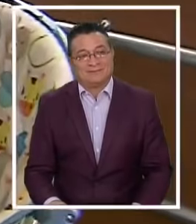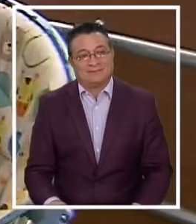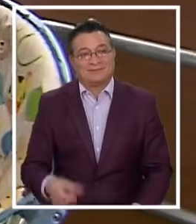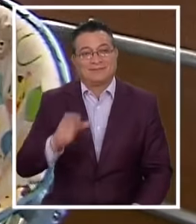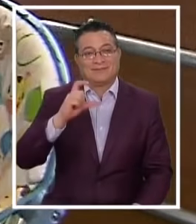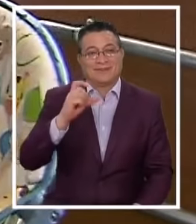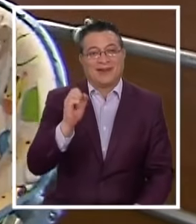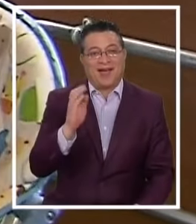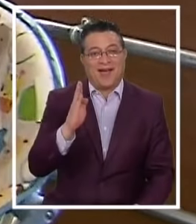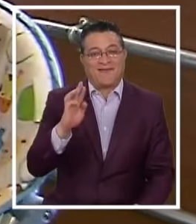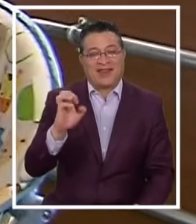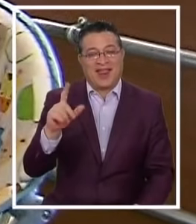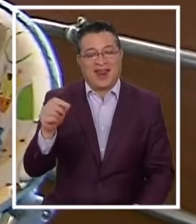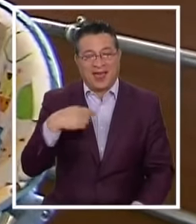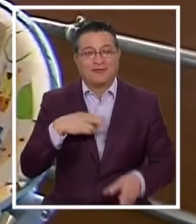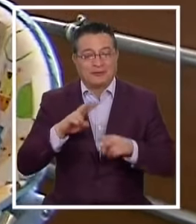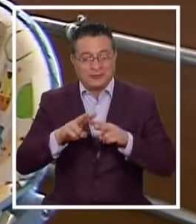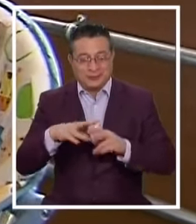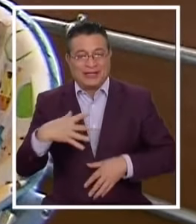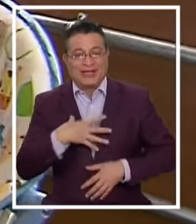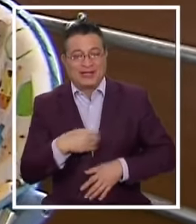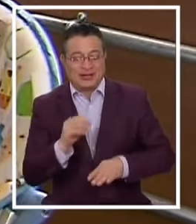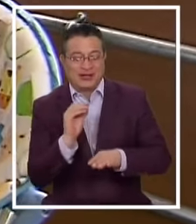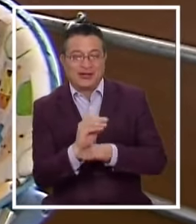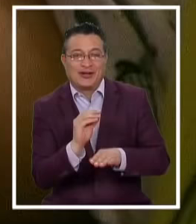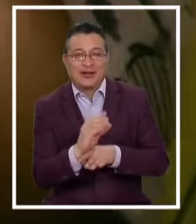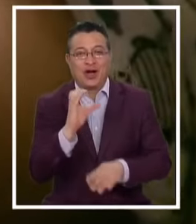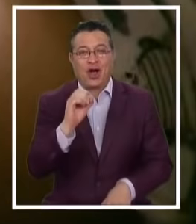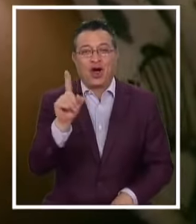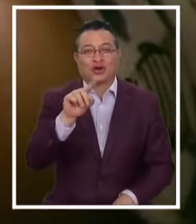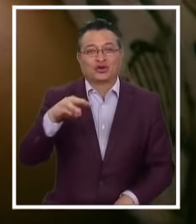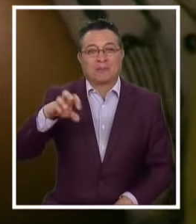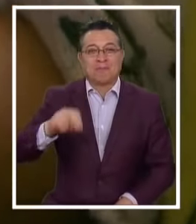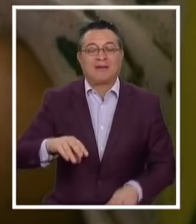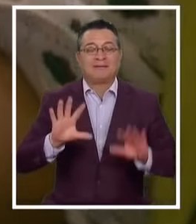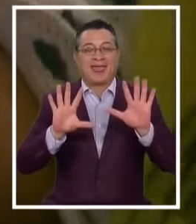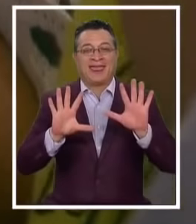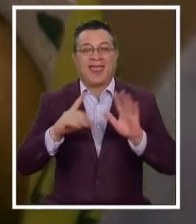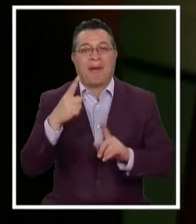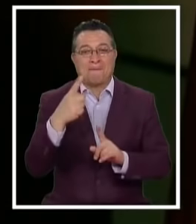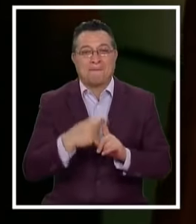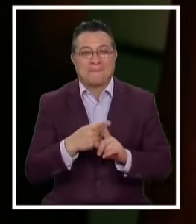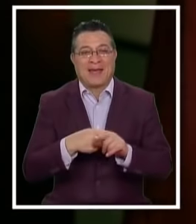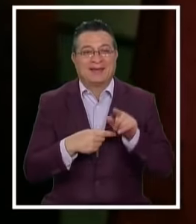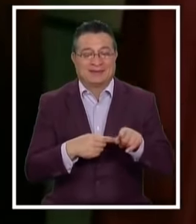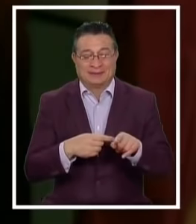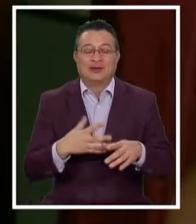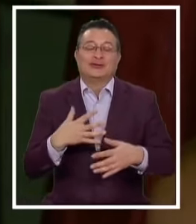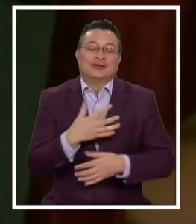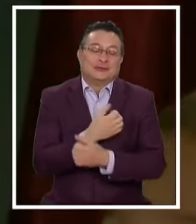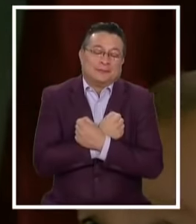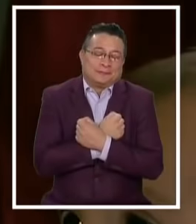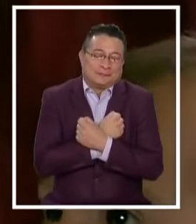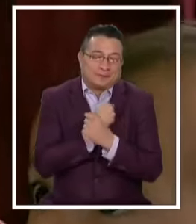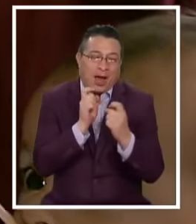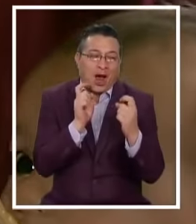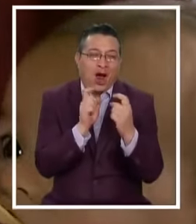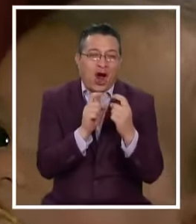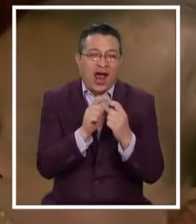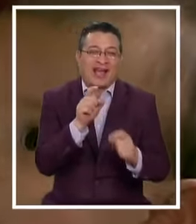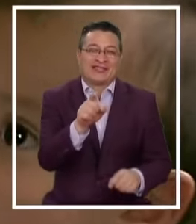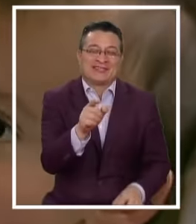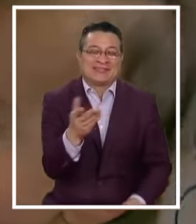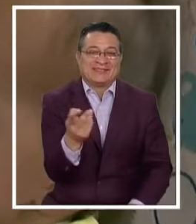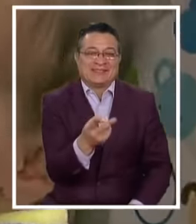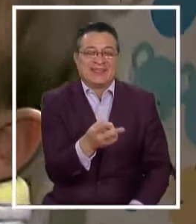Gabriela Se prepara Para darle El almuerzo A su hijo Osman De solo 10 meses Es un momento Único De conexión Para ella